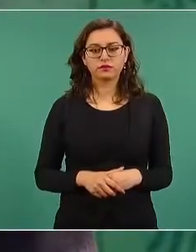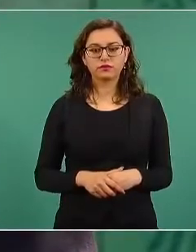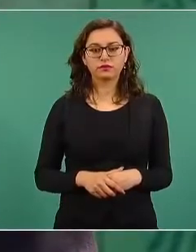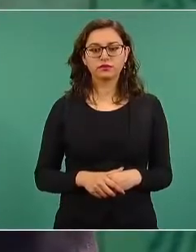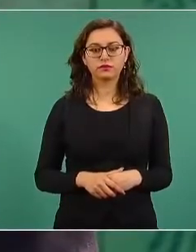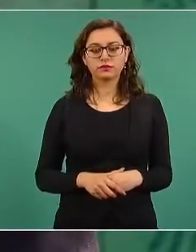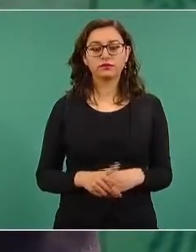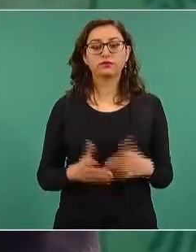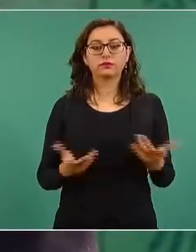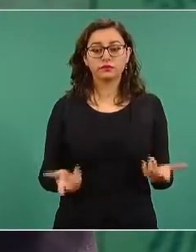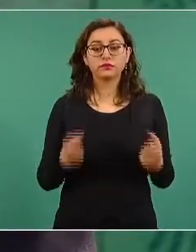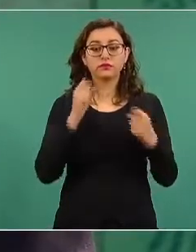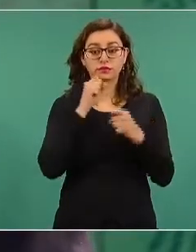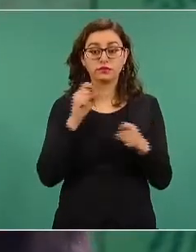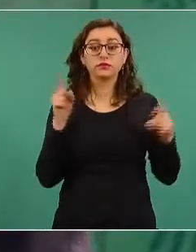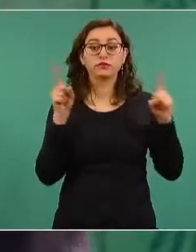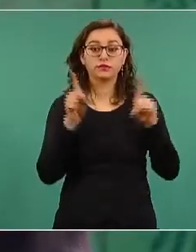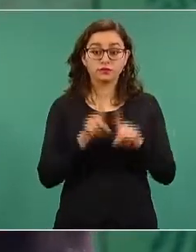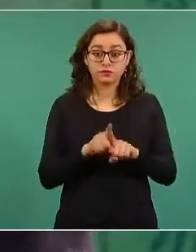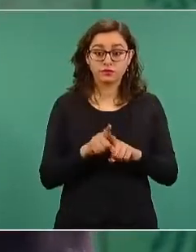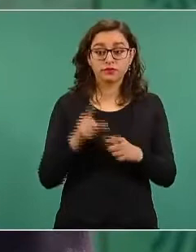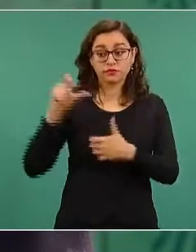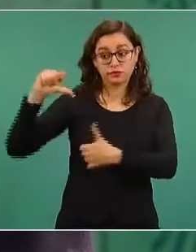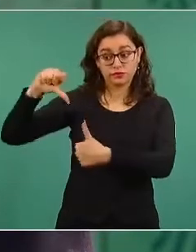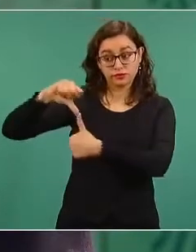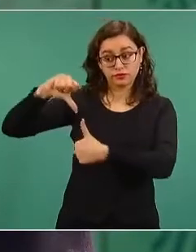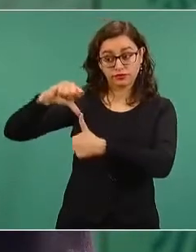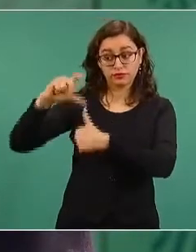a países de Centroamérica